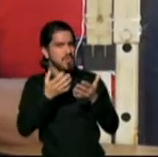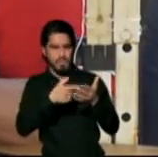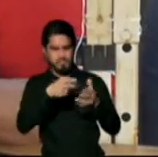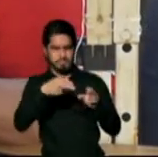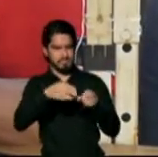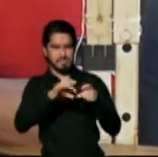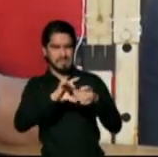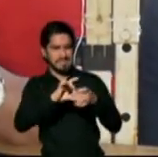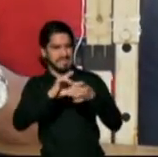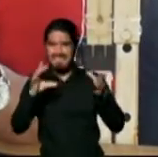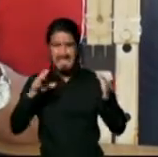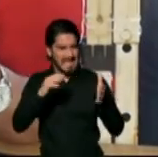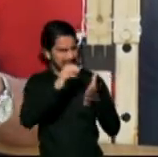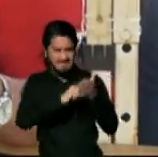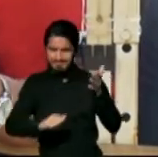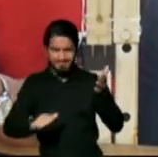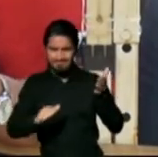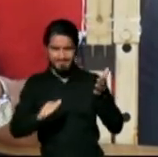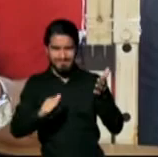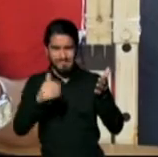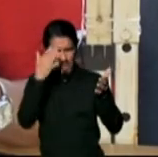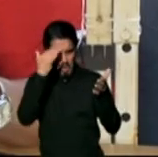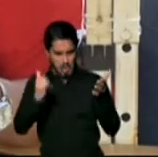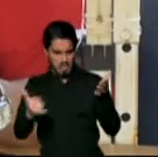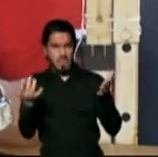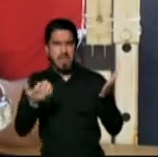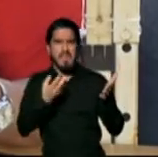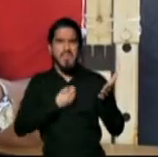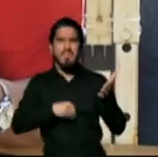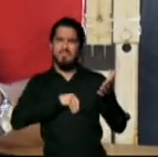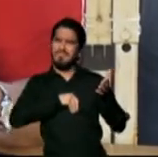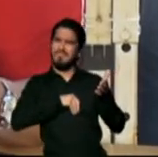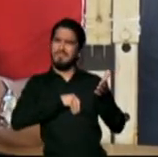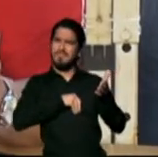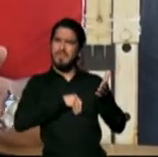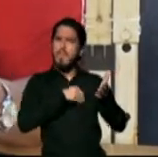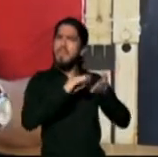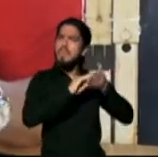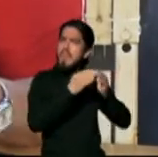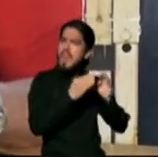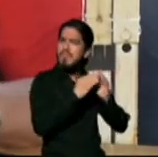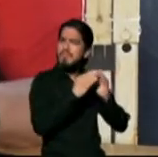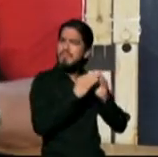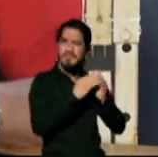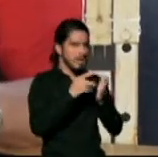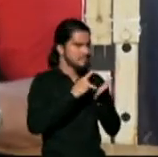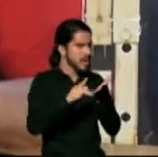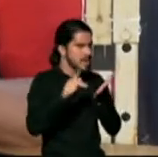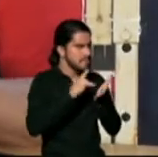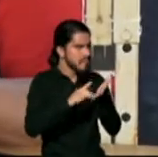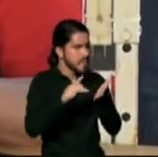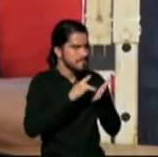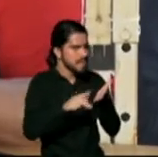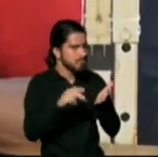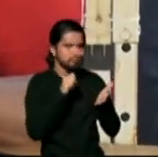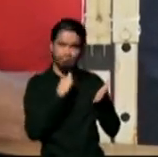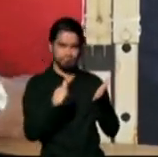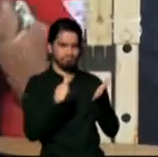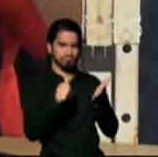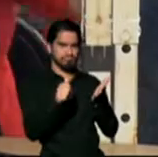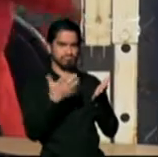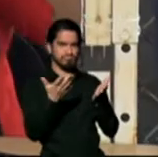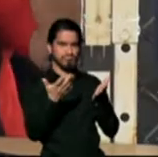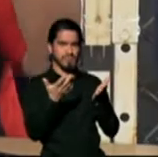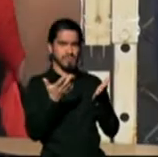servicio porque los dueños han dejado de pagar el canon de mantenimiento